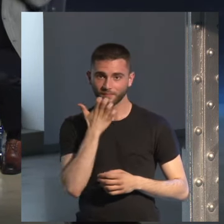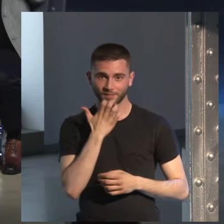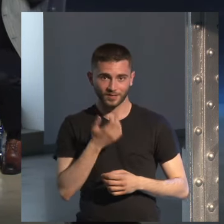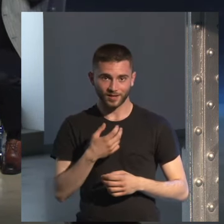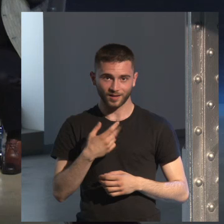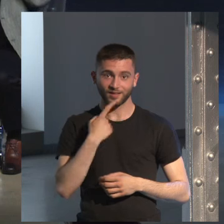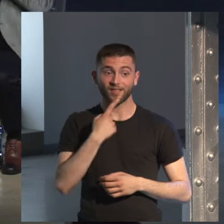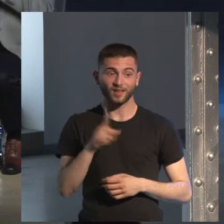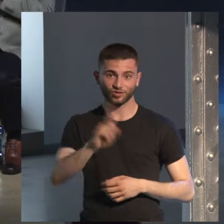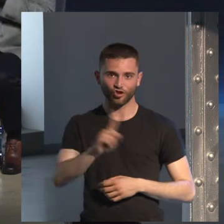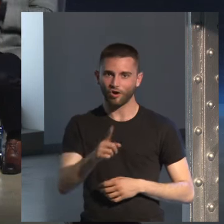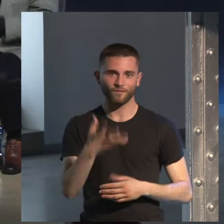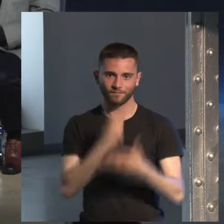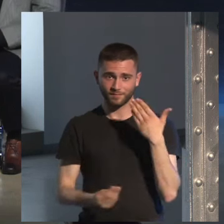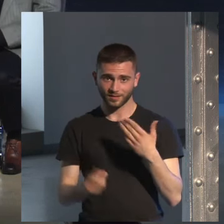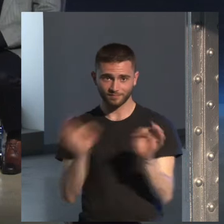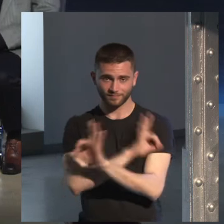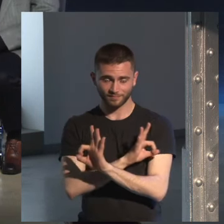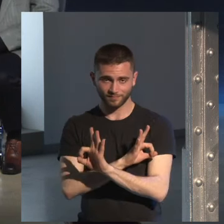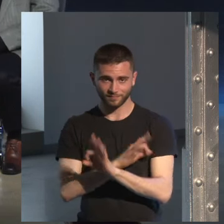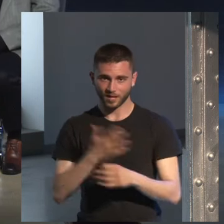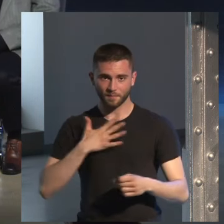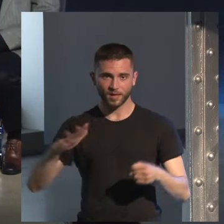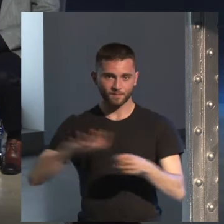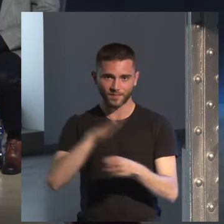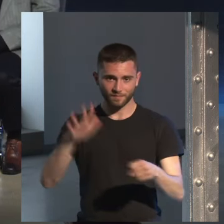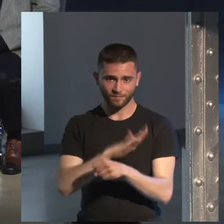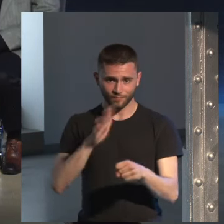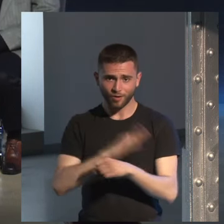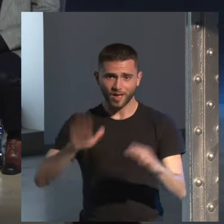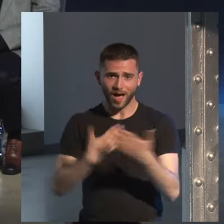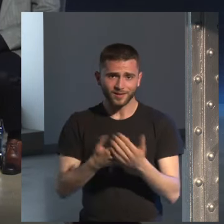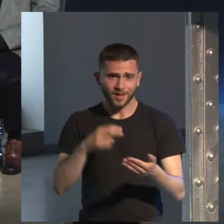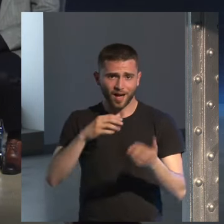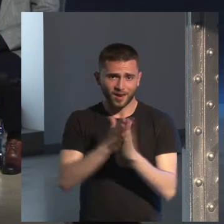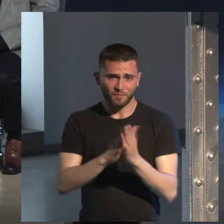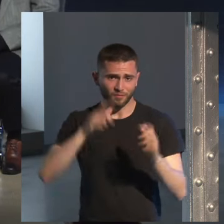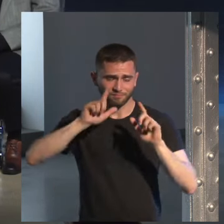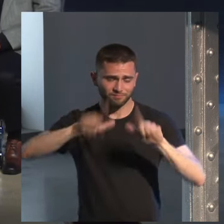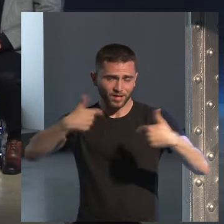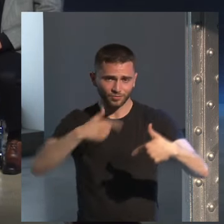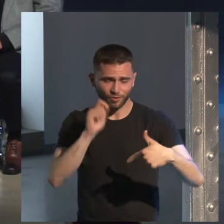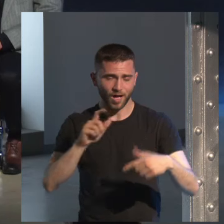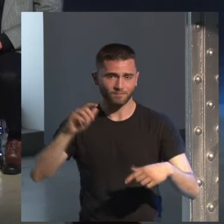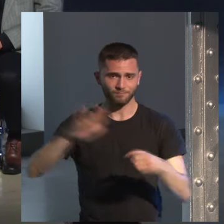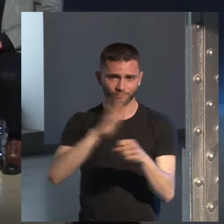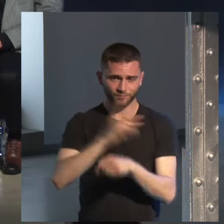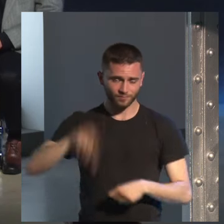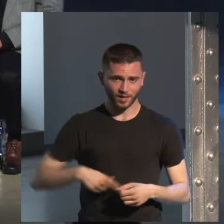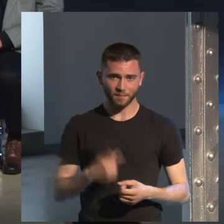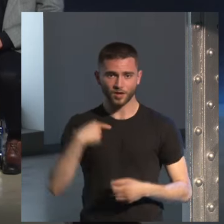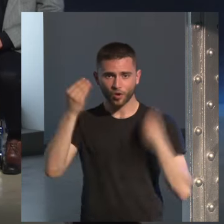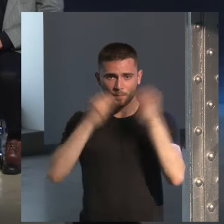equivocas a mí me influye todo lo que leo hasta la basura sí yo pienso que a veces es